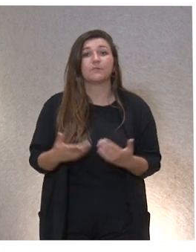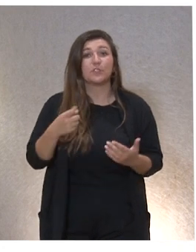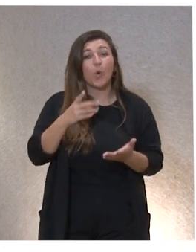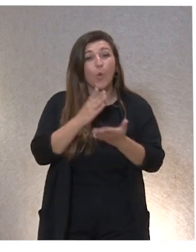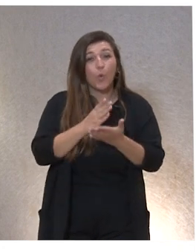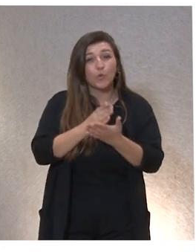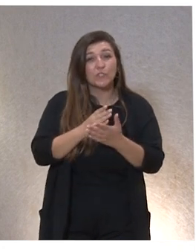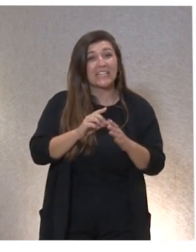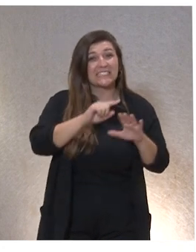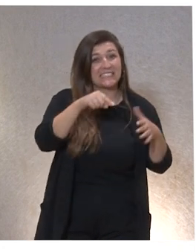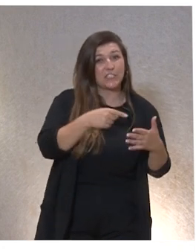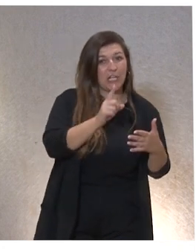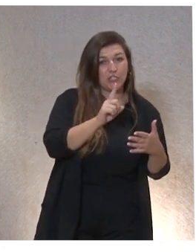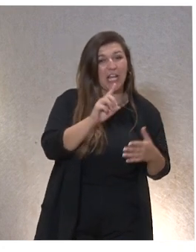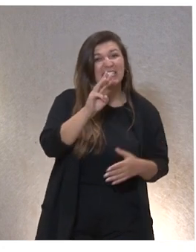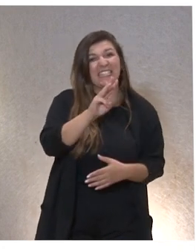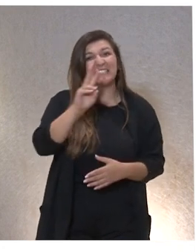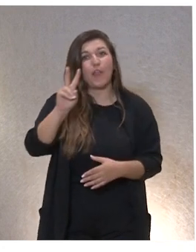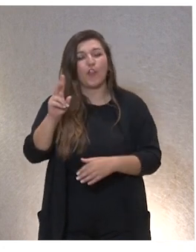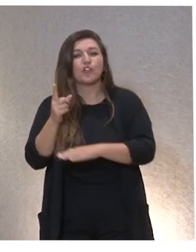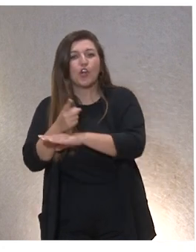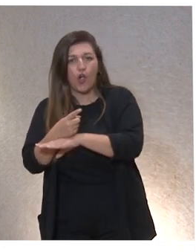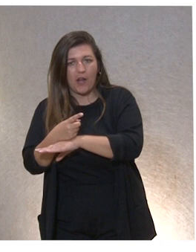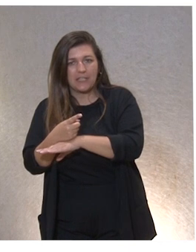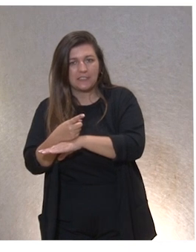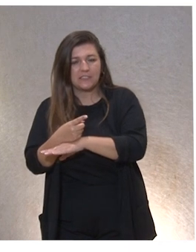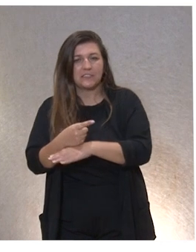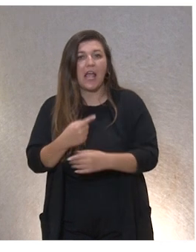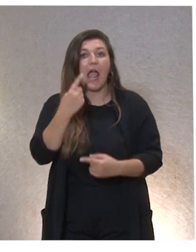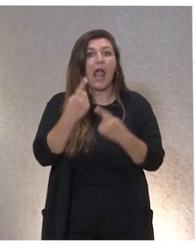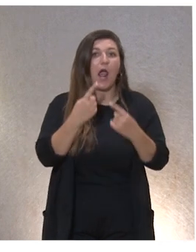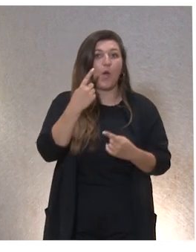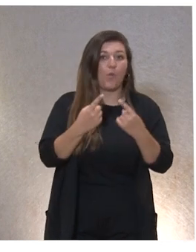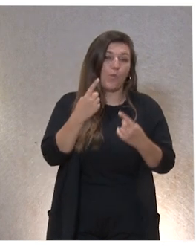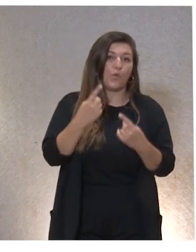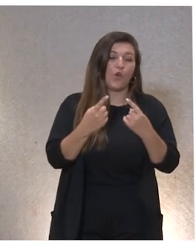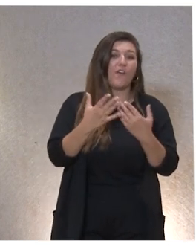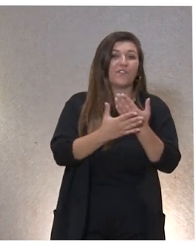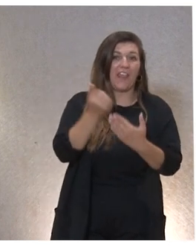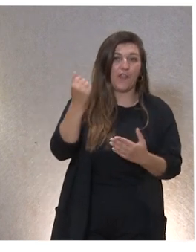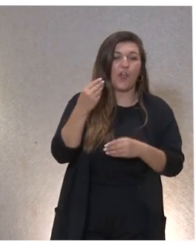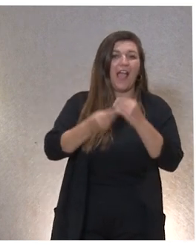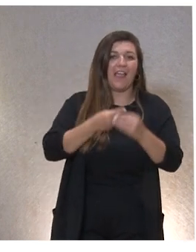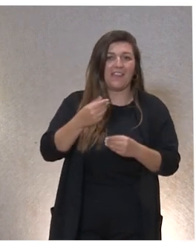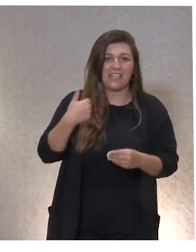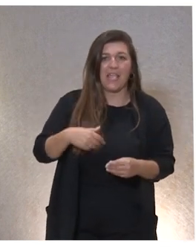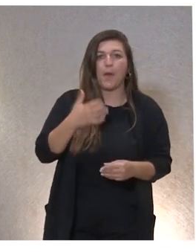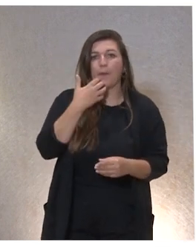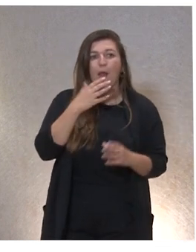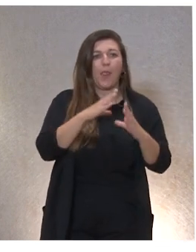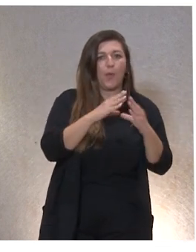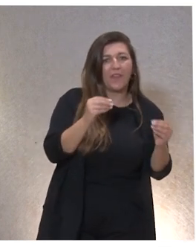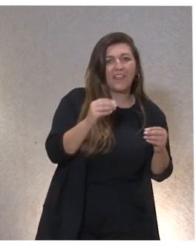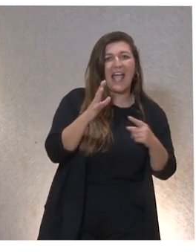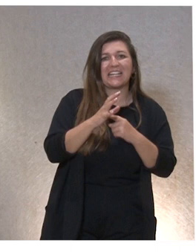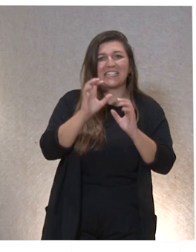no de 6 horas sino de 32 y ha habido ya algunas federaciones que lo han hecho por ejemplo Andalucía Castilla y